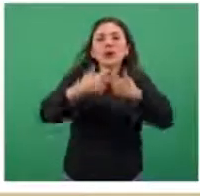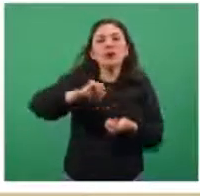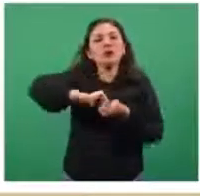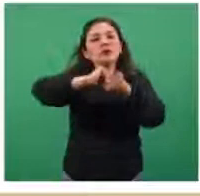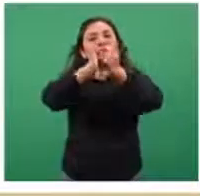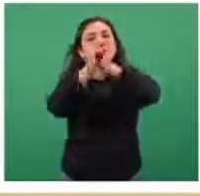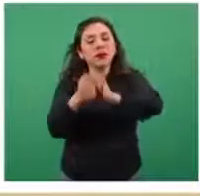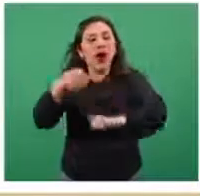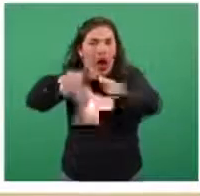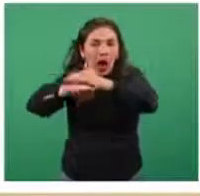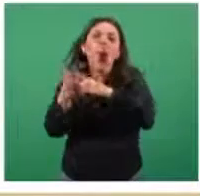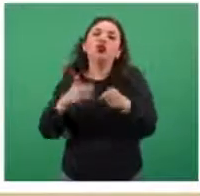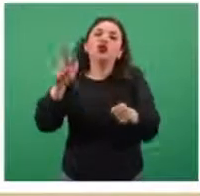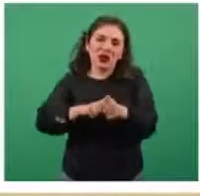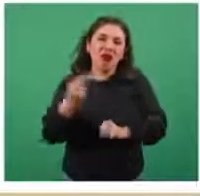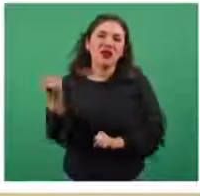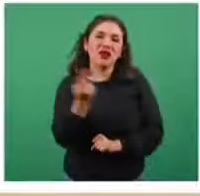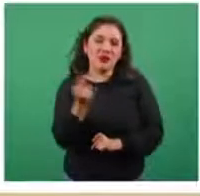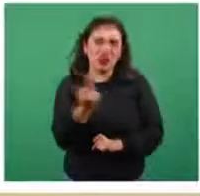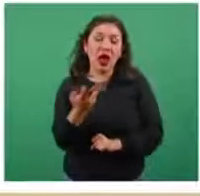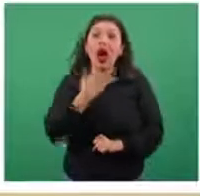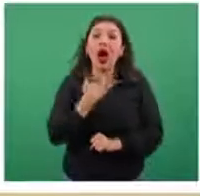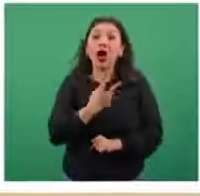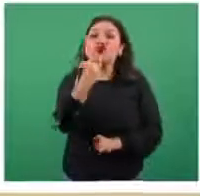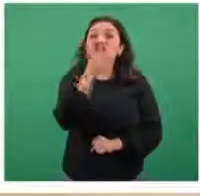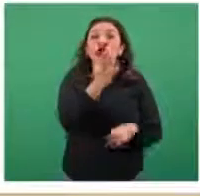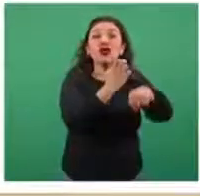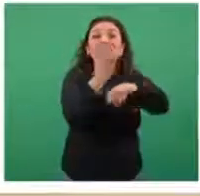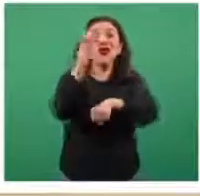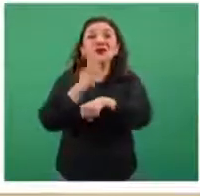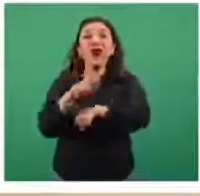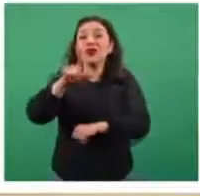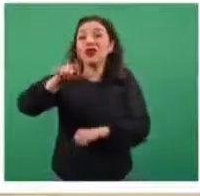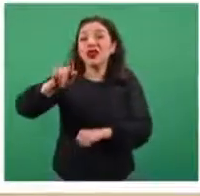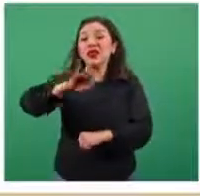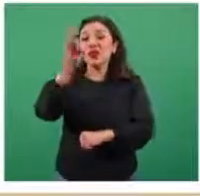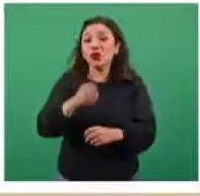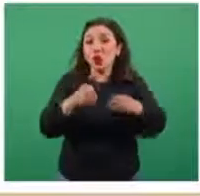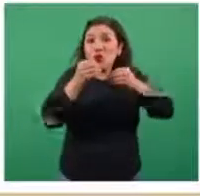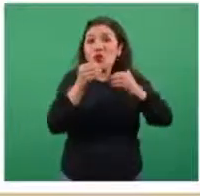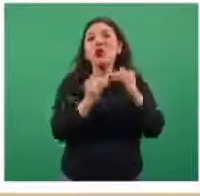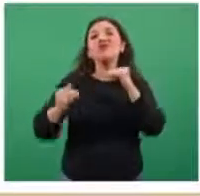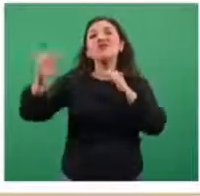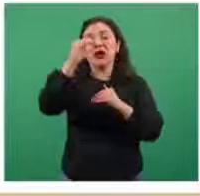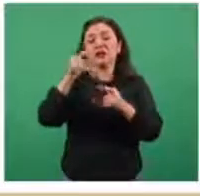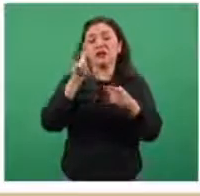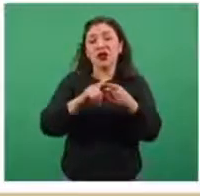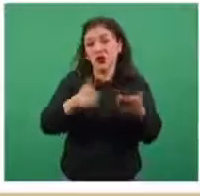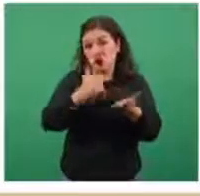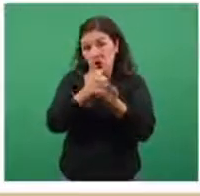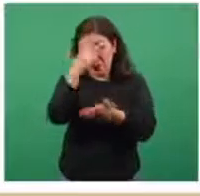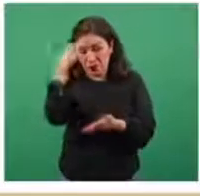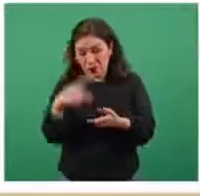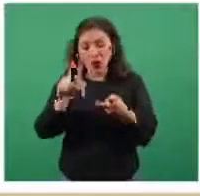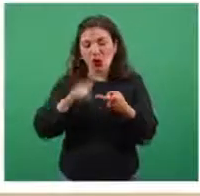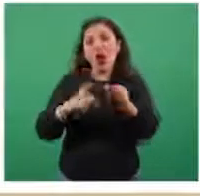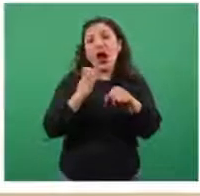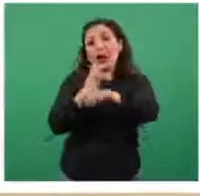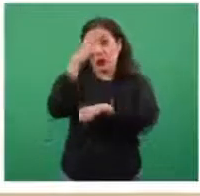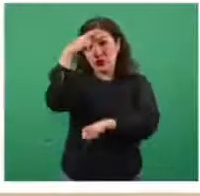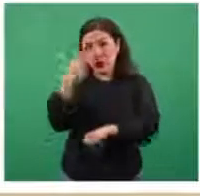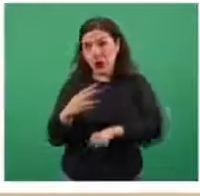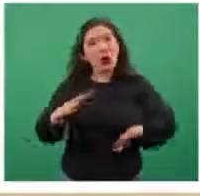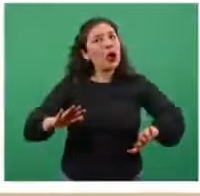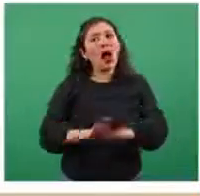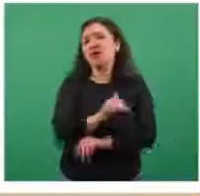intrahospitalaria. Existen dos entidades con más de 70 por ciento de ocupación, Ciudad de México y Estado de México, que no tienen una